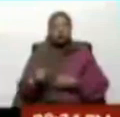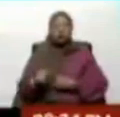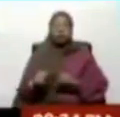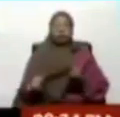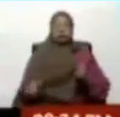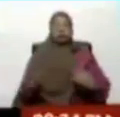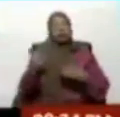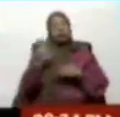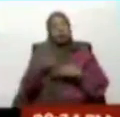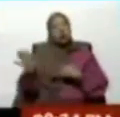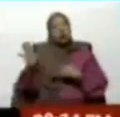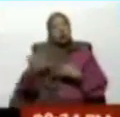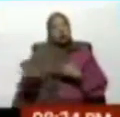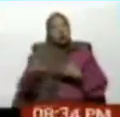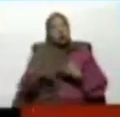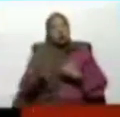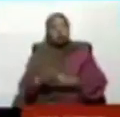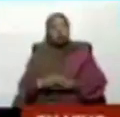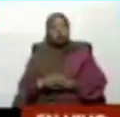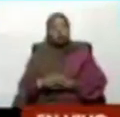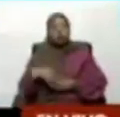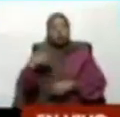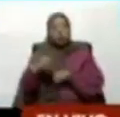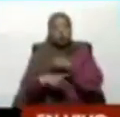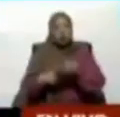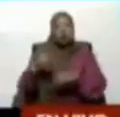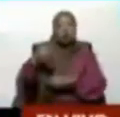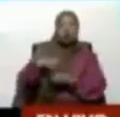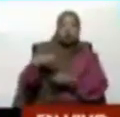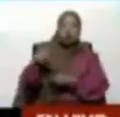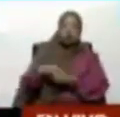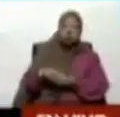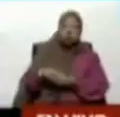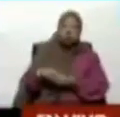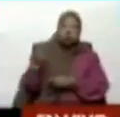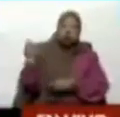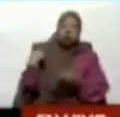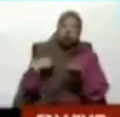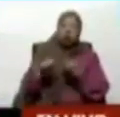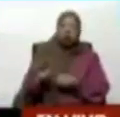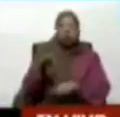está caracterizando el proceso electoral, la fiesta electoral.